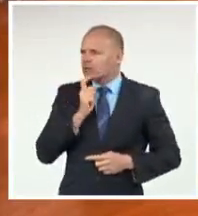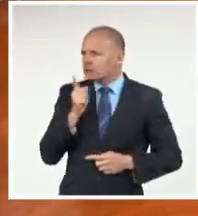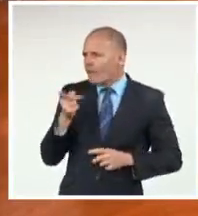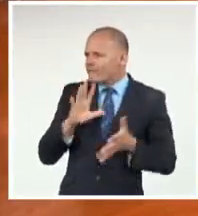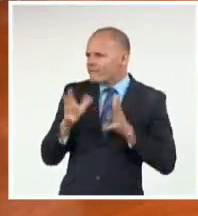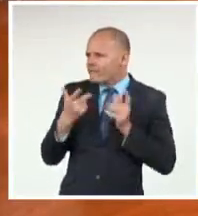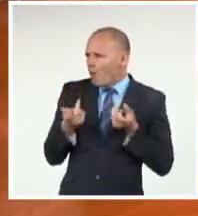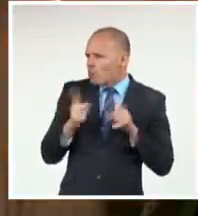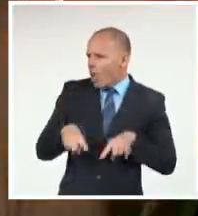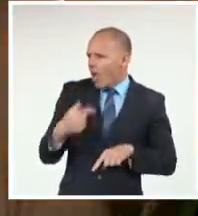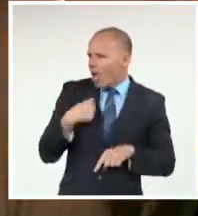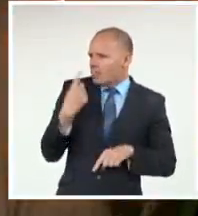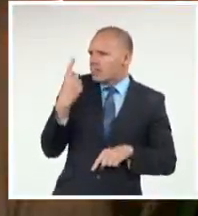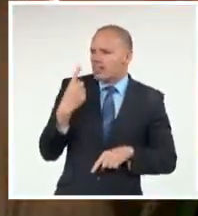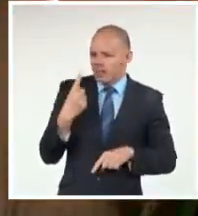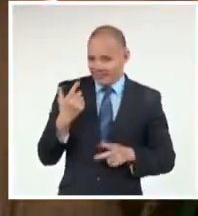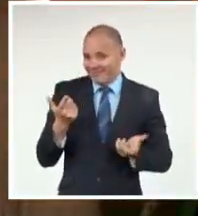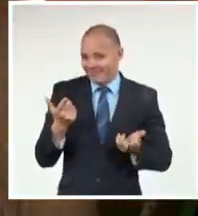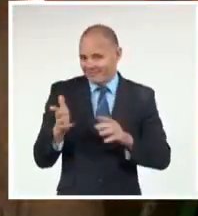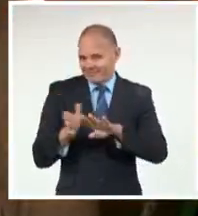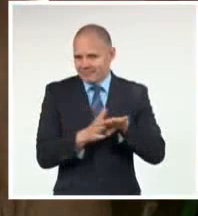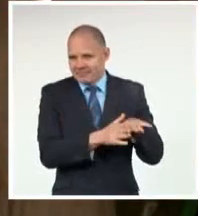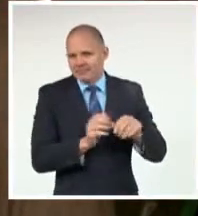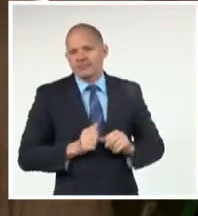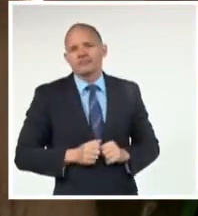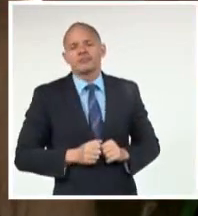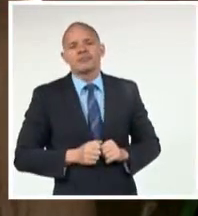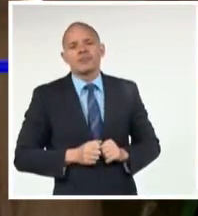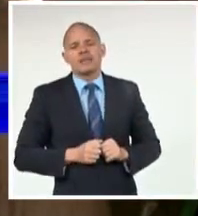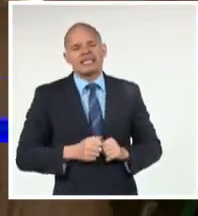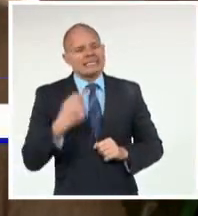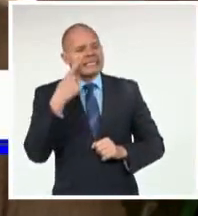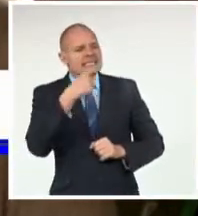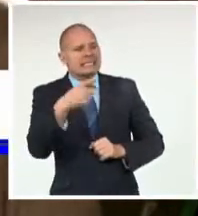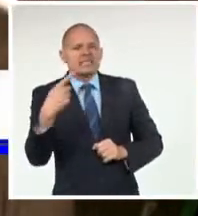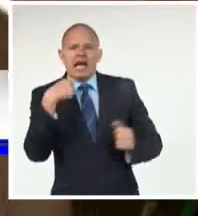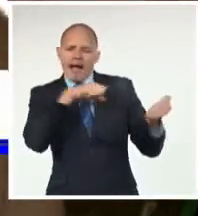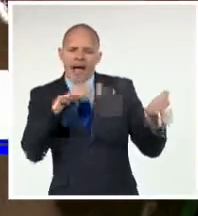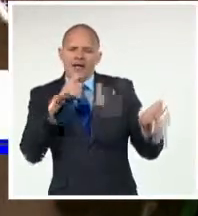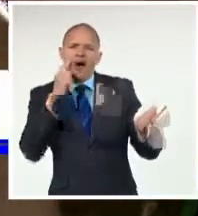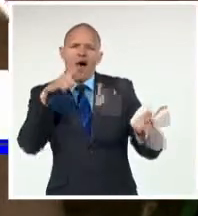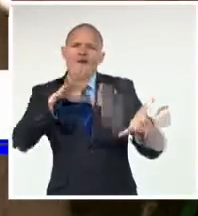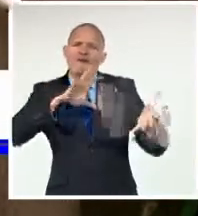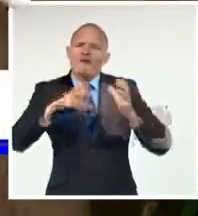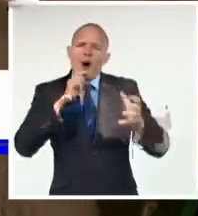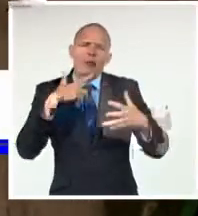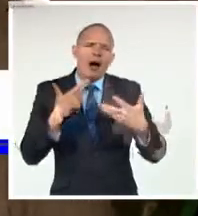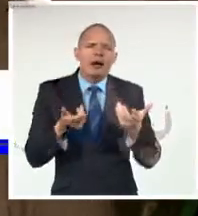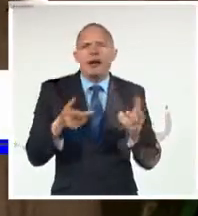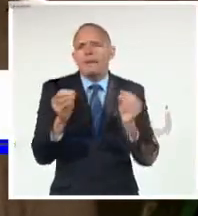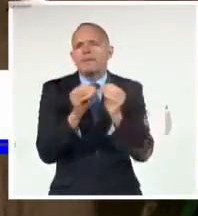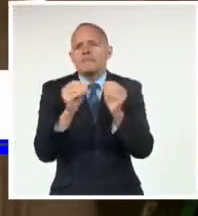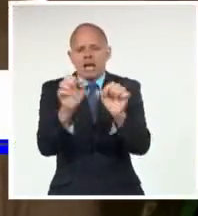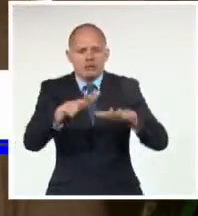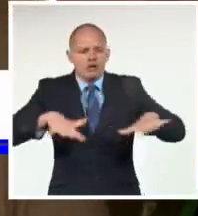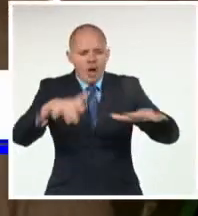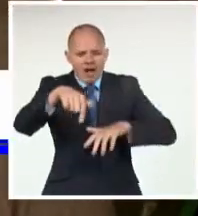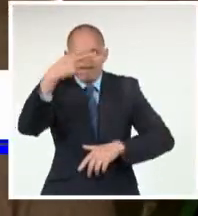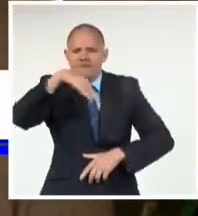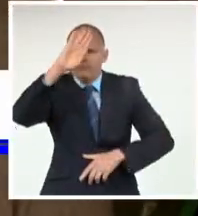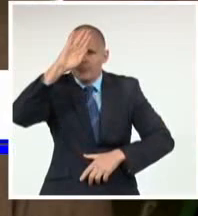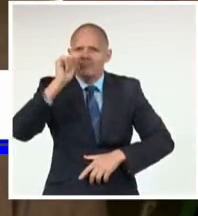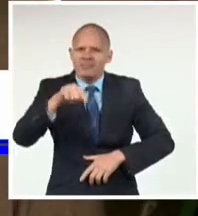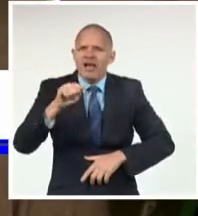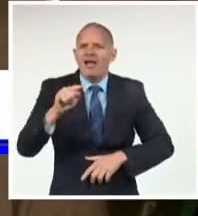diferente Sin la presencia De ellos Una manera De pensar La vida Pensar El país La sociedad Es una canción